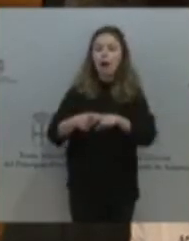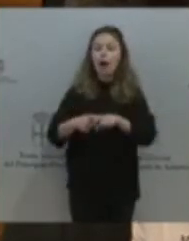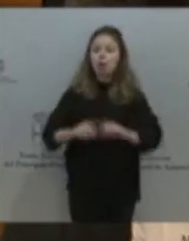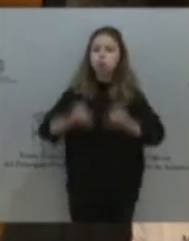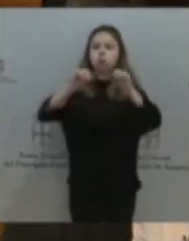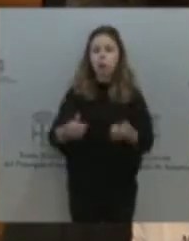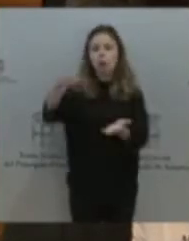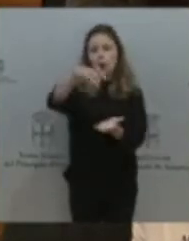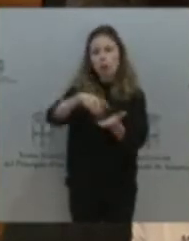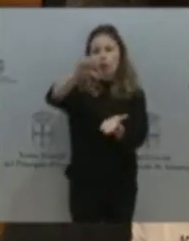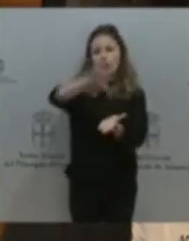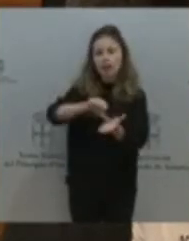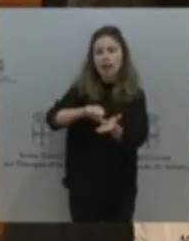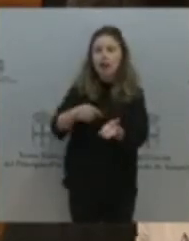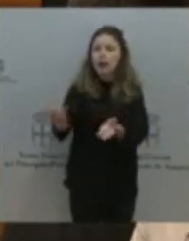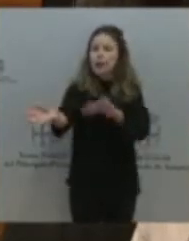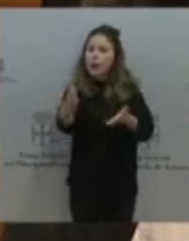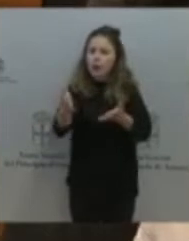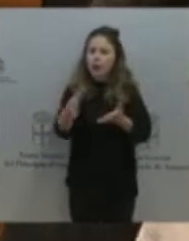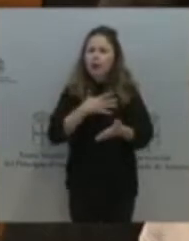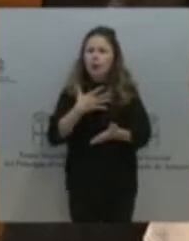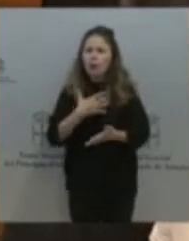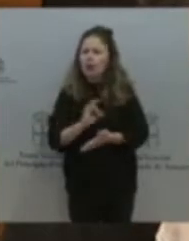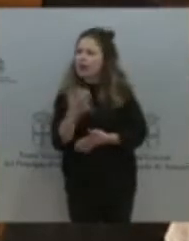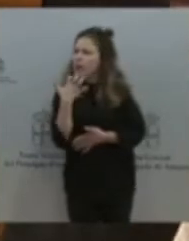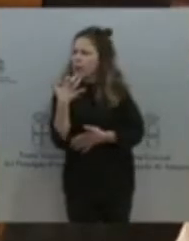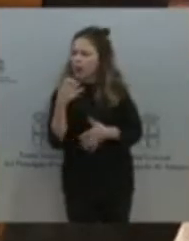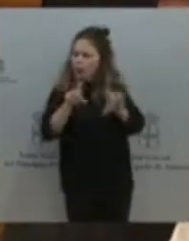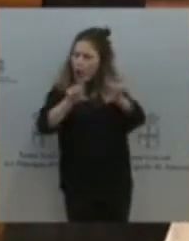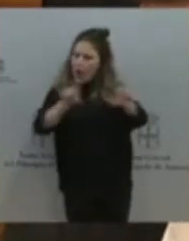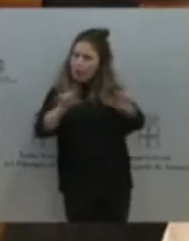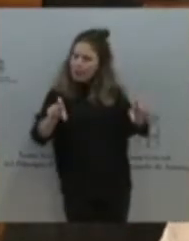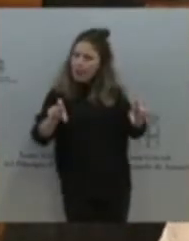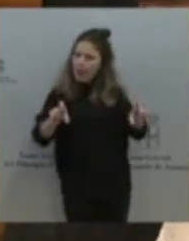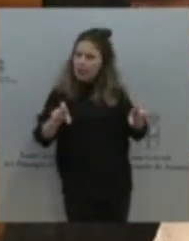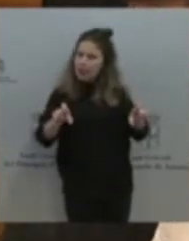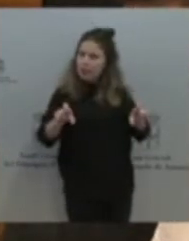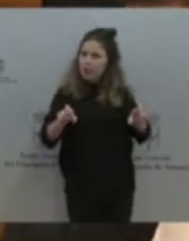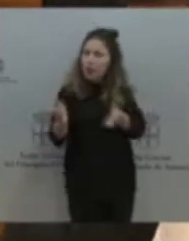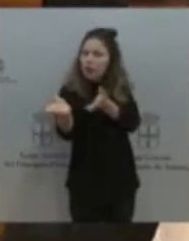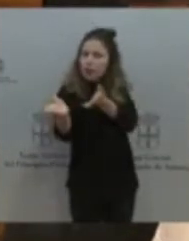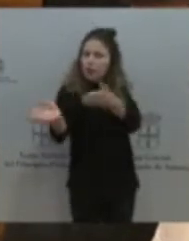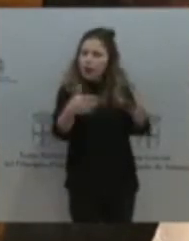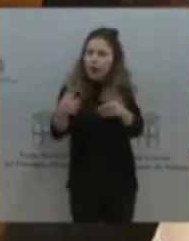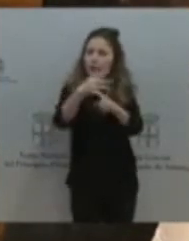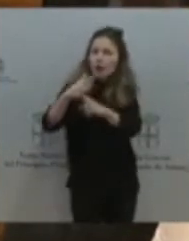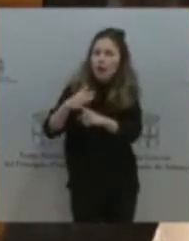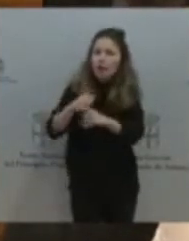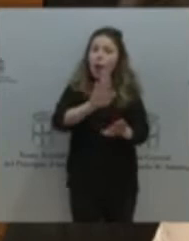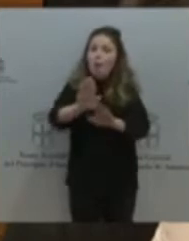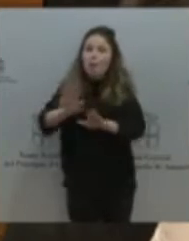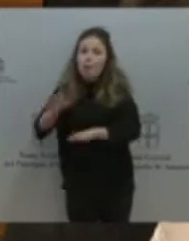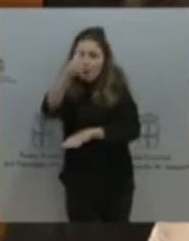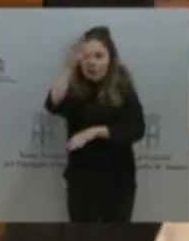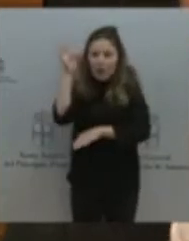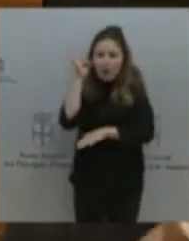las empresas eólicas, en este caso, les están dando a los vecinos y vecinas a firmar precontratos, si no